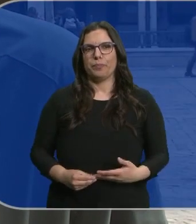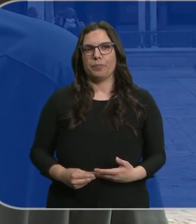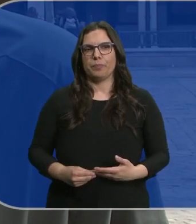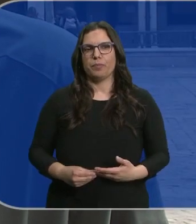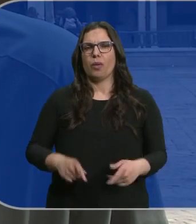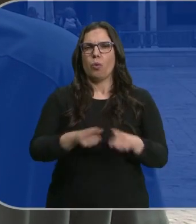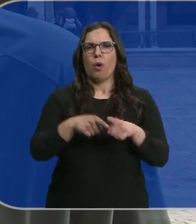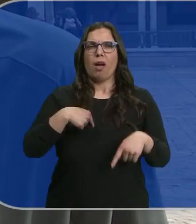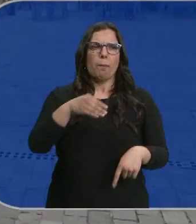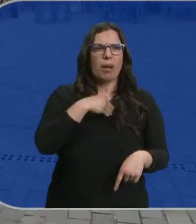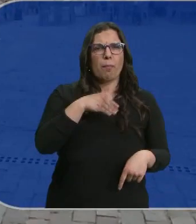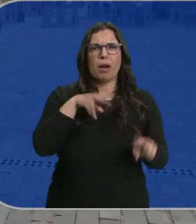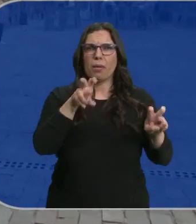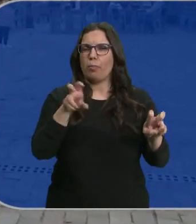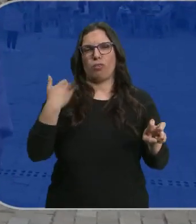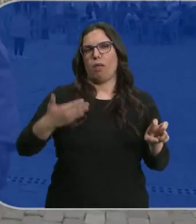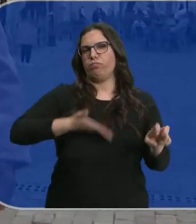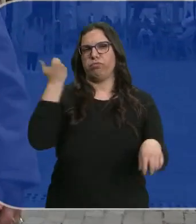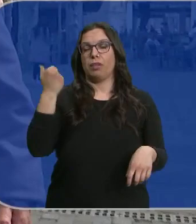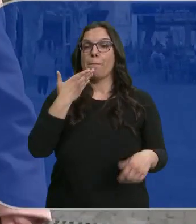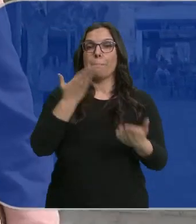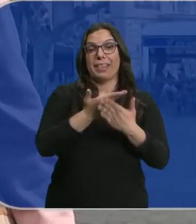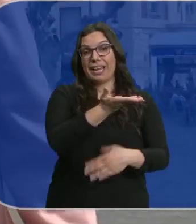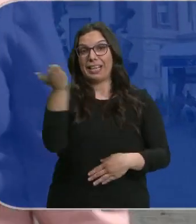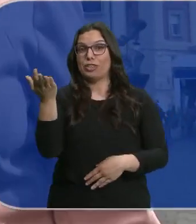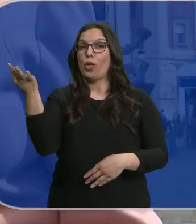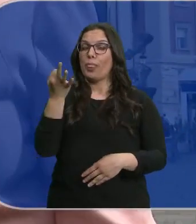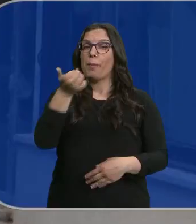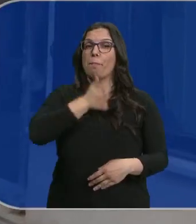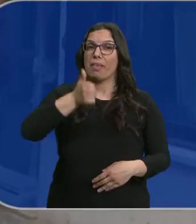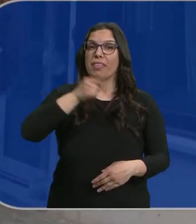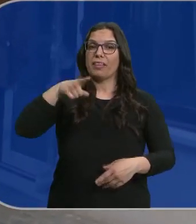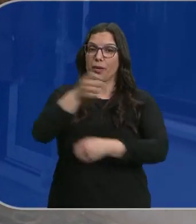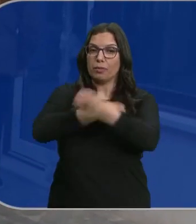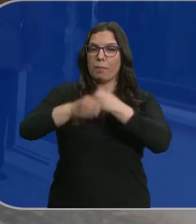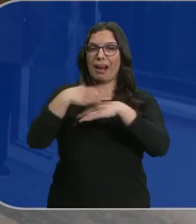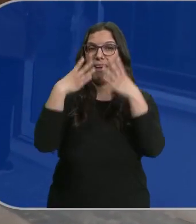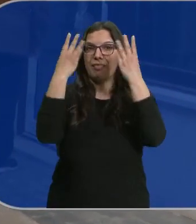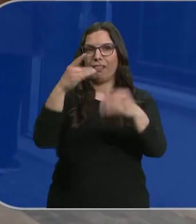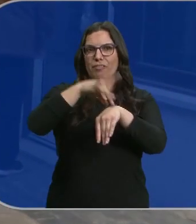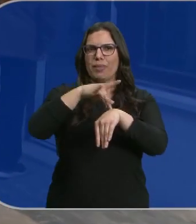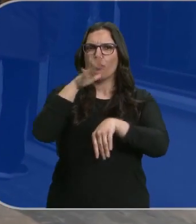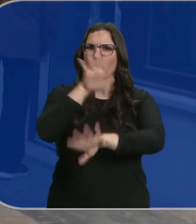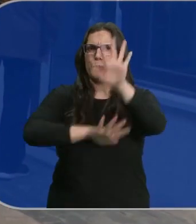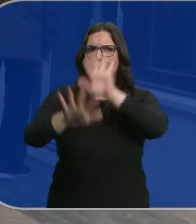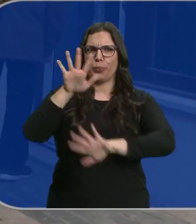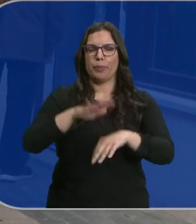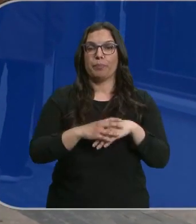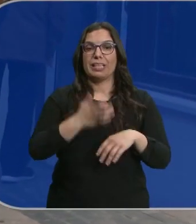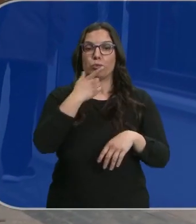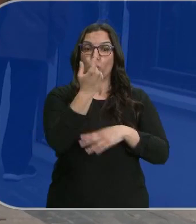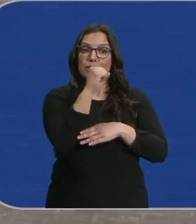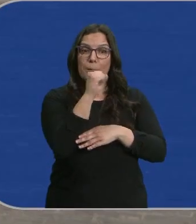el dramatismo inicial. Y nos piden paciencia a los demás, empatía, para comprender una enfermedad compleja. Tú como no